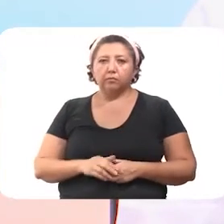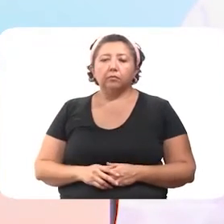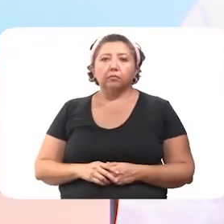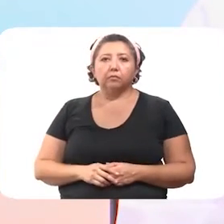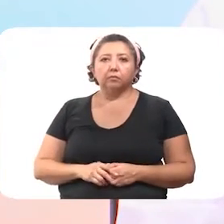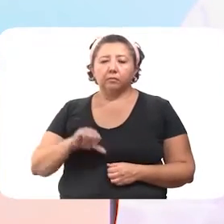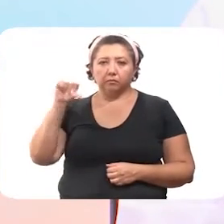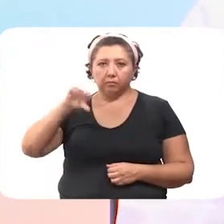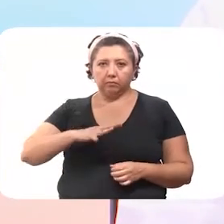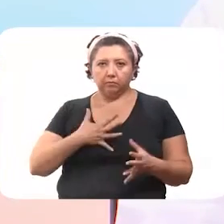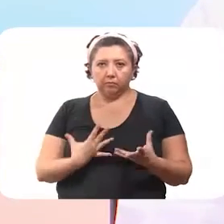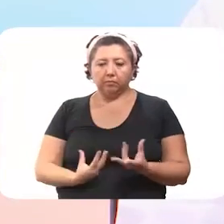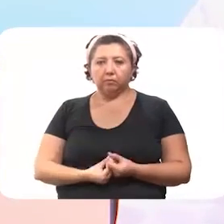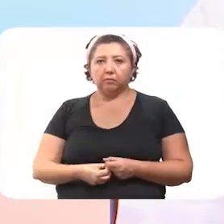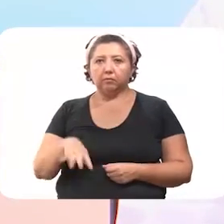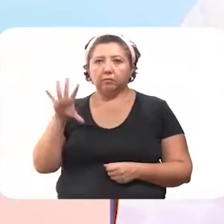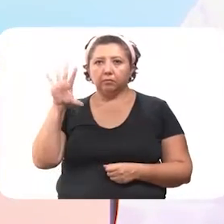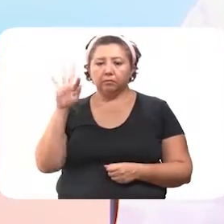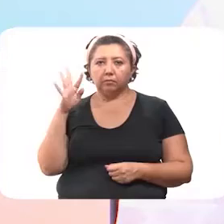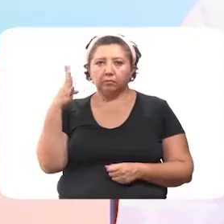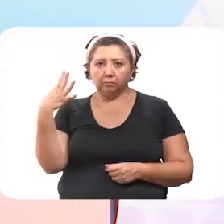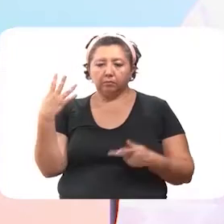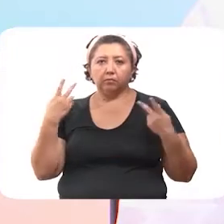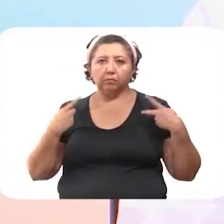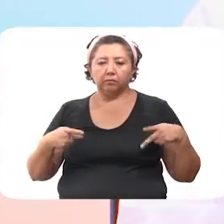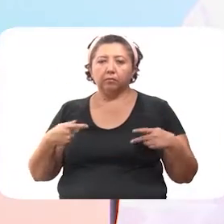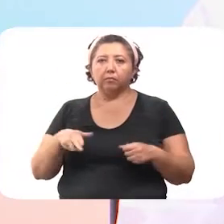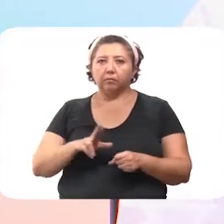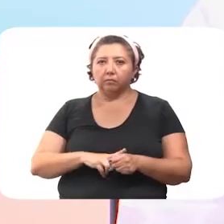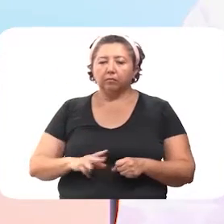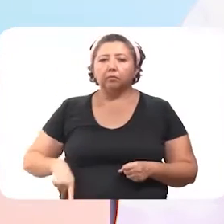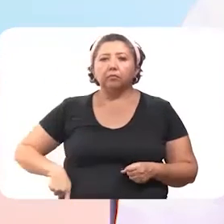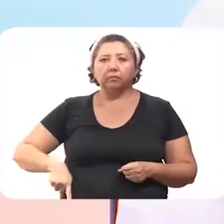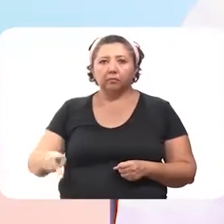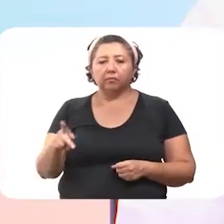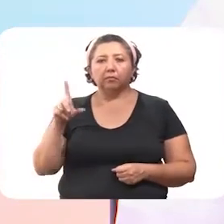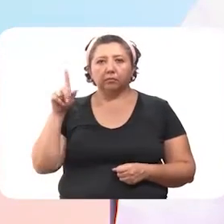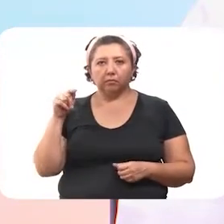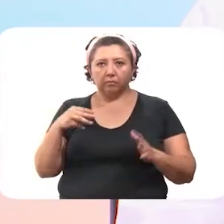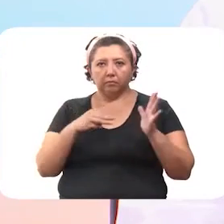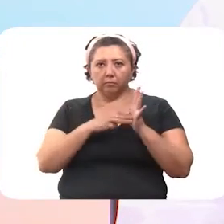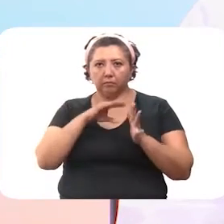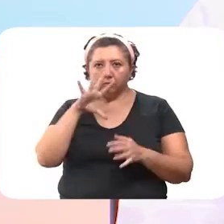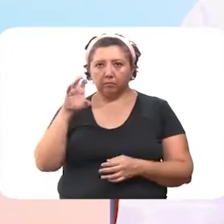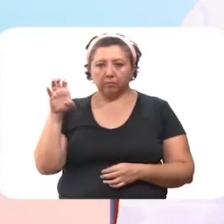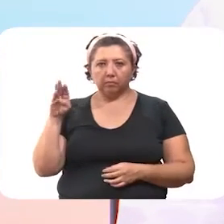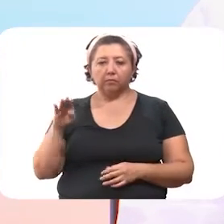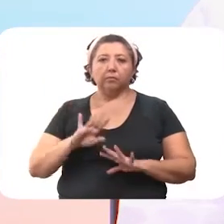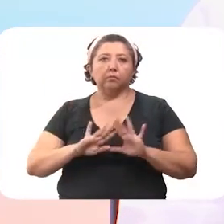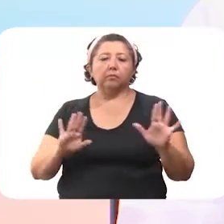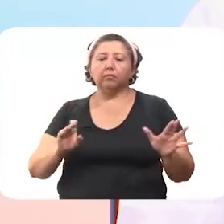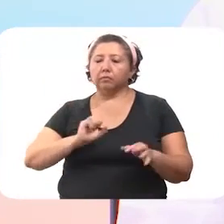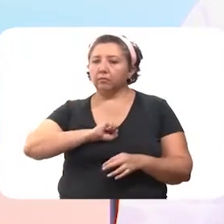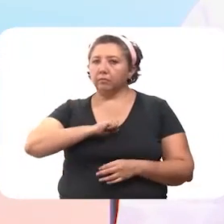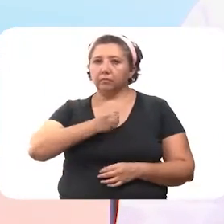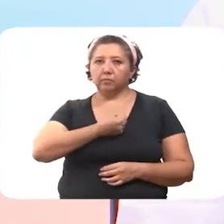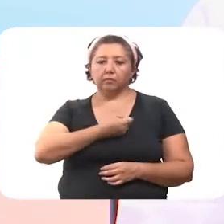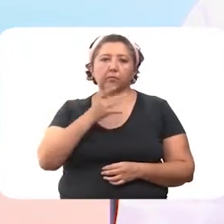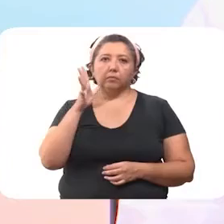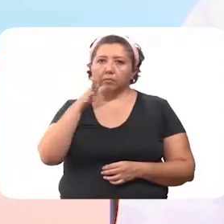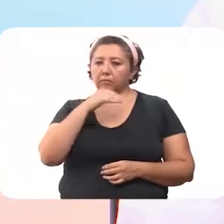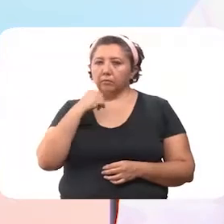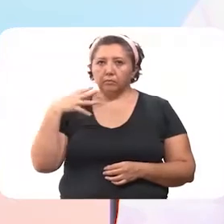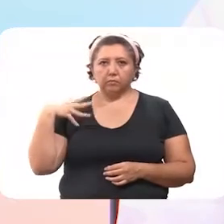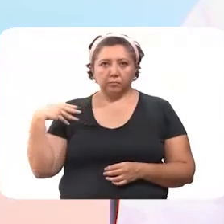ingresos diarios. El día de hoy tenemos 44 pacientes en hospitales públicos. 70,590 pacientes ya se recuperaron, no